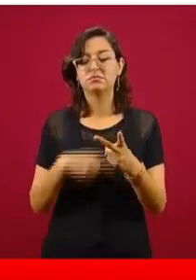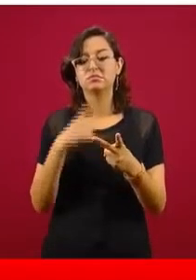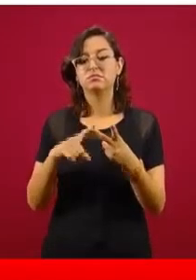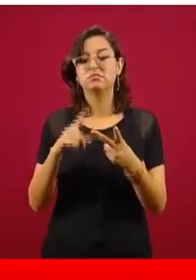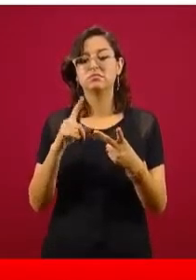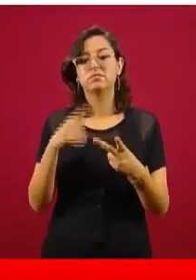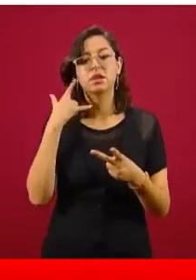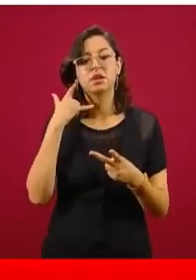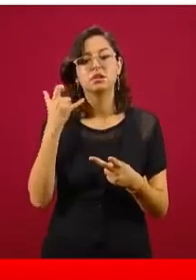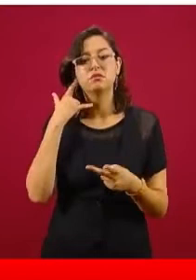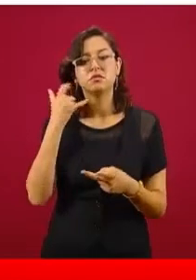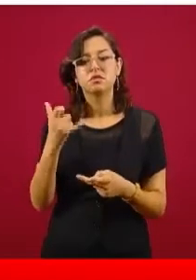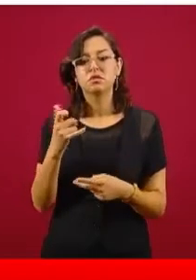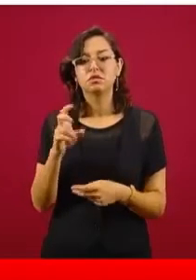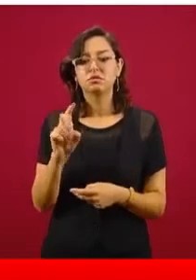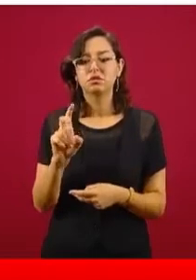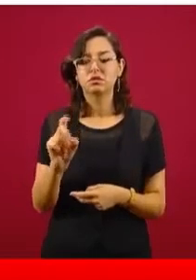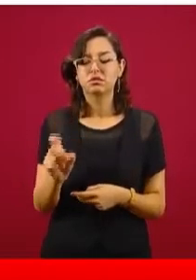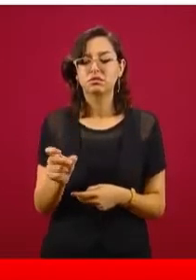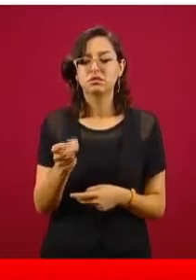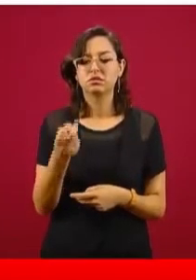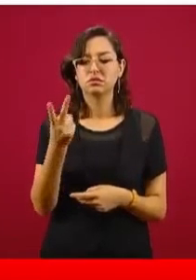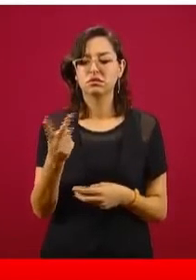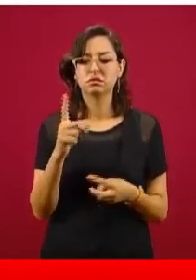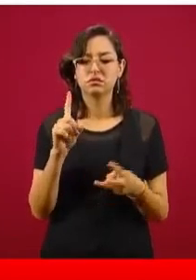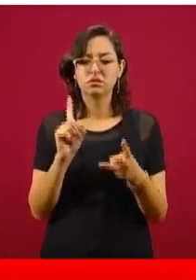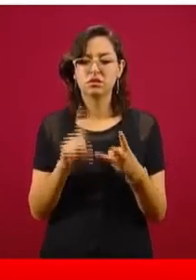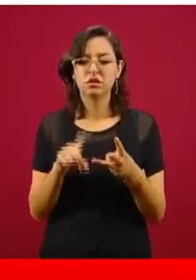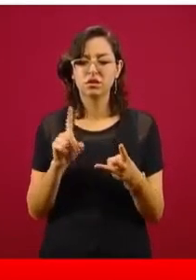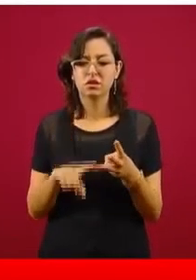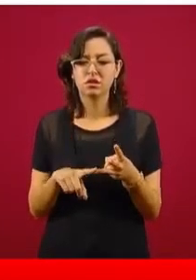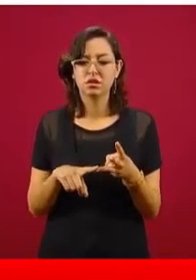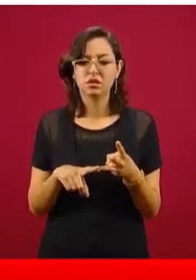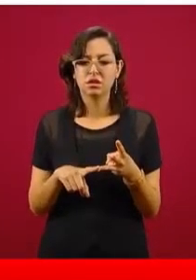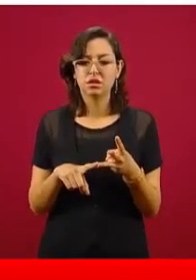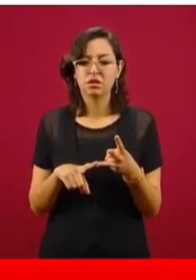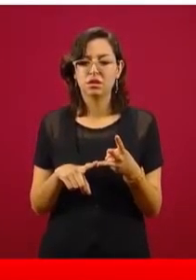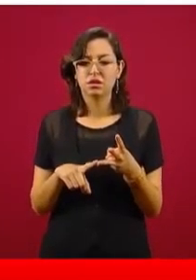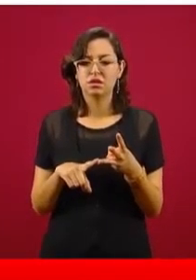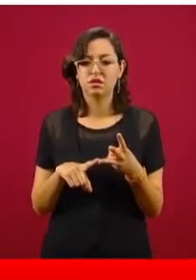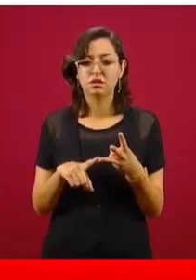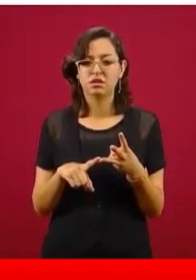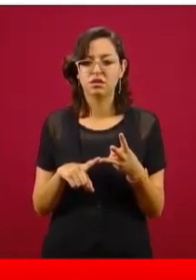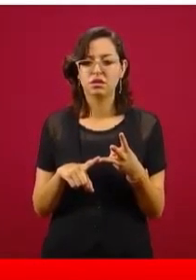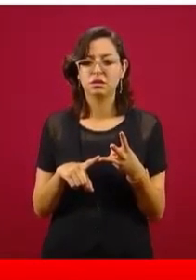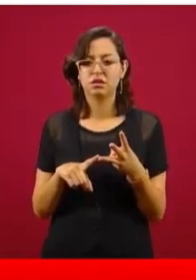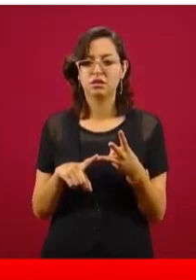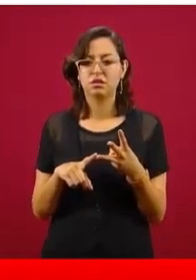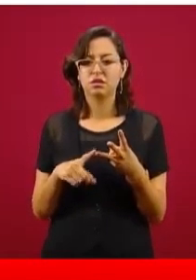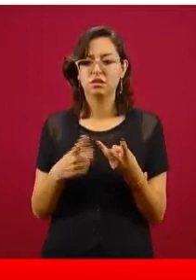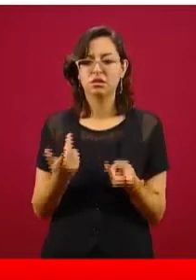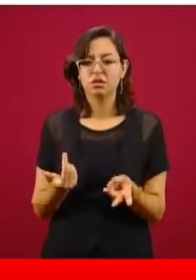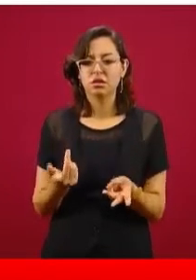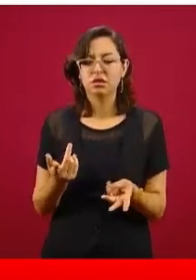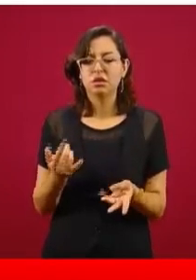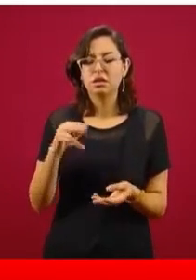con 32. Tercer lugar, Illinois, con 26. En total tenemos al día de ayer